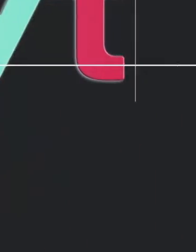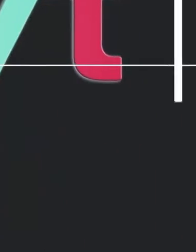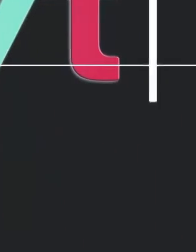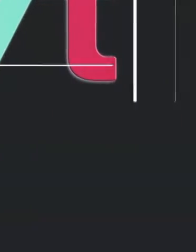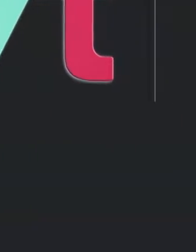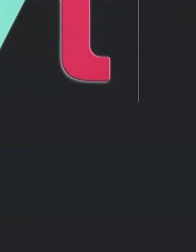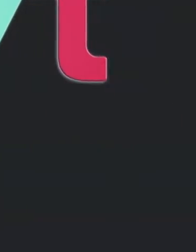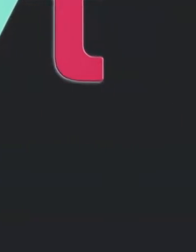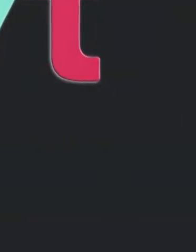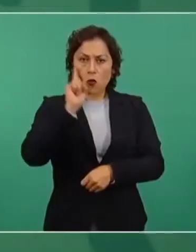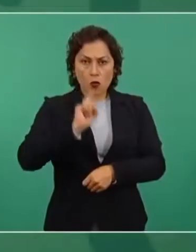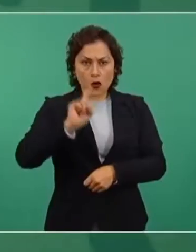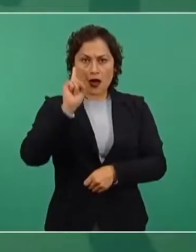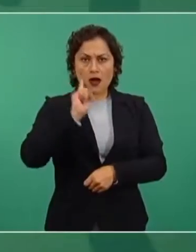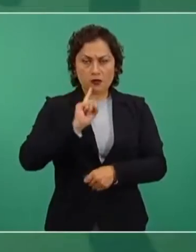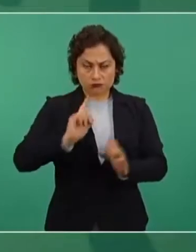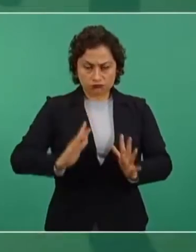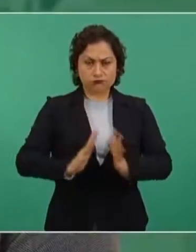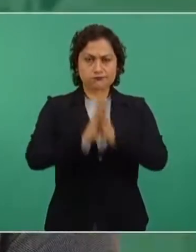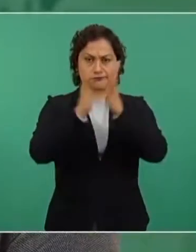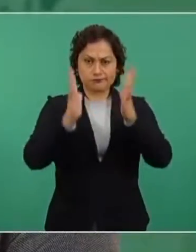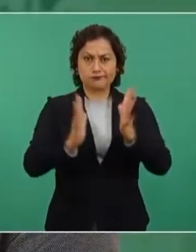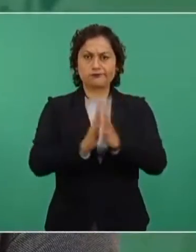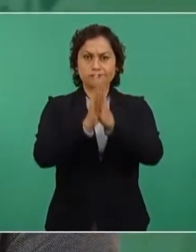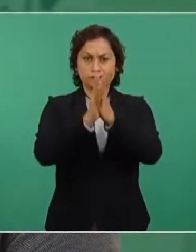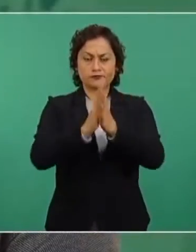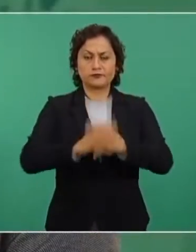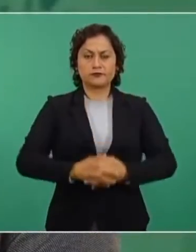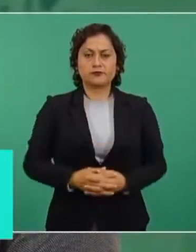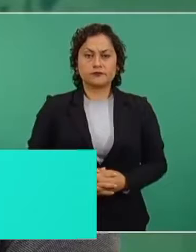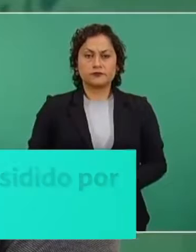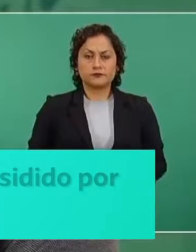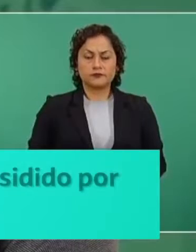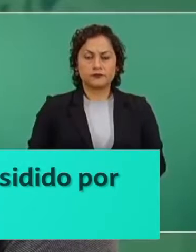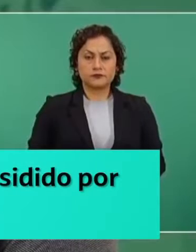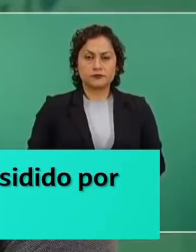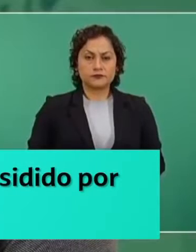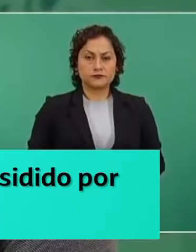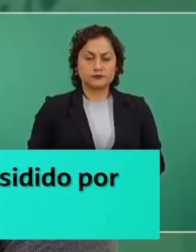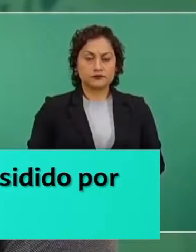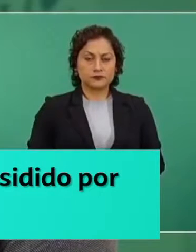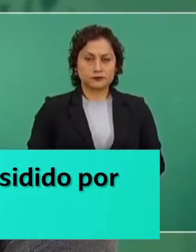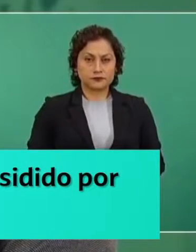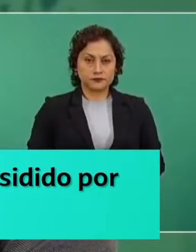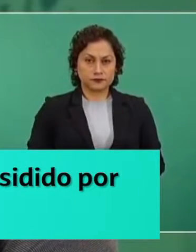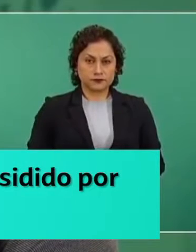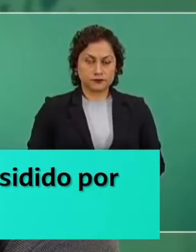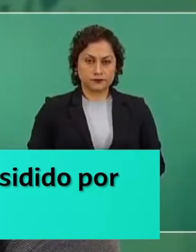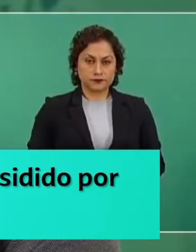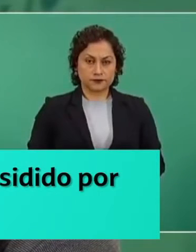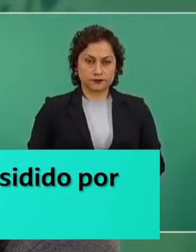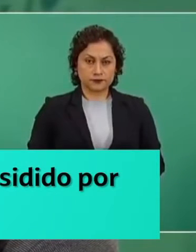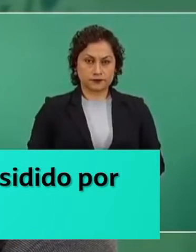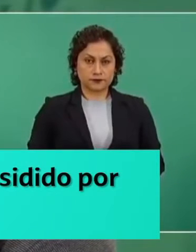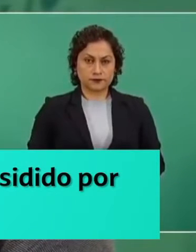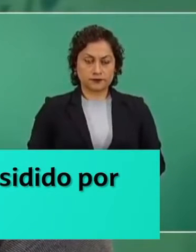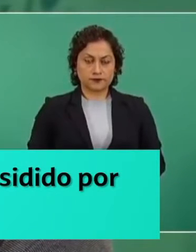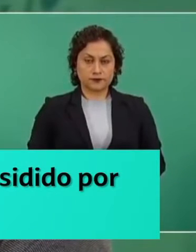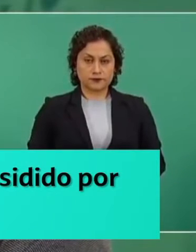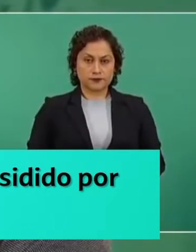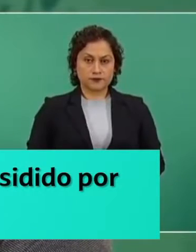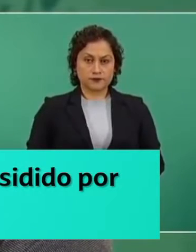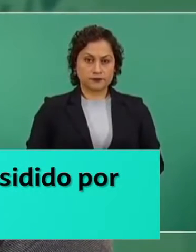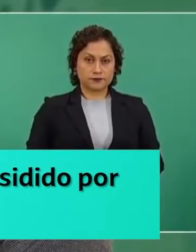Música Luego de confirmar que no se propondrá al exsecretario de Hacienda como presidente de la Junta de